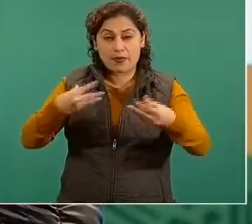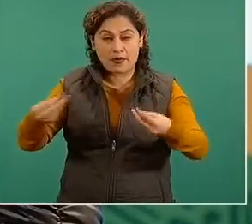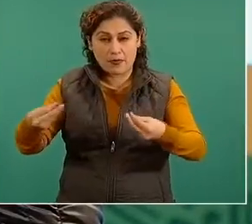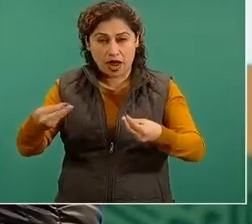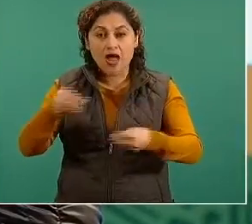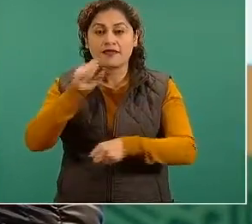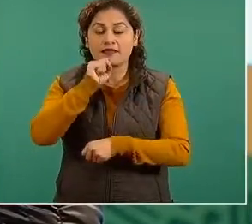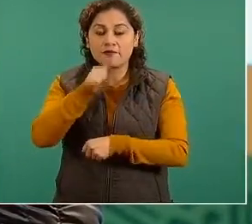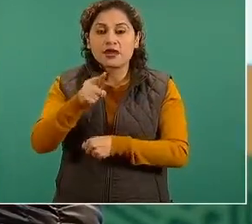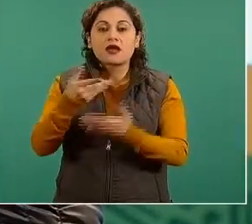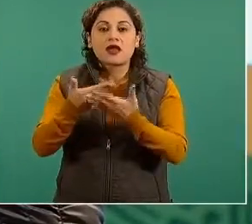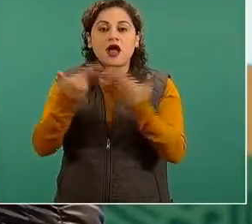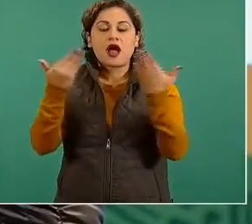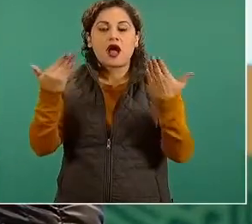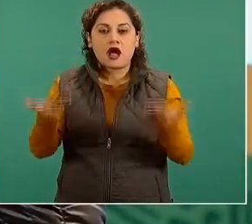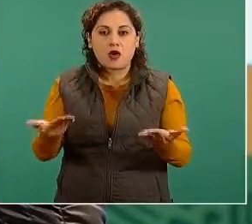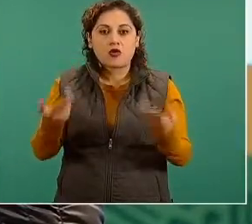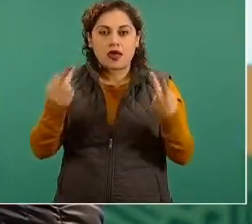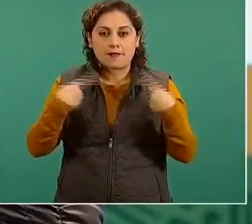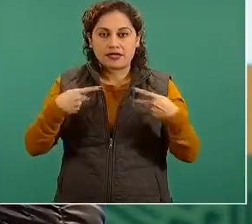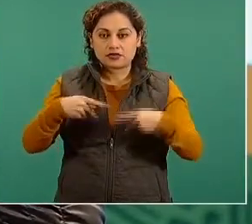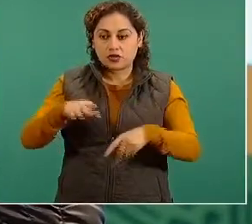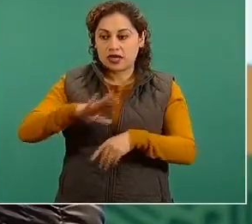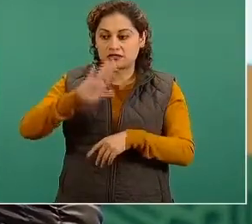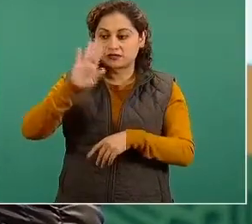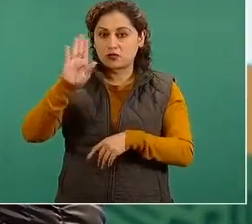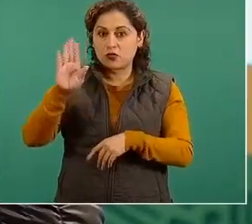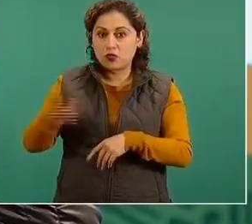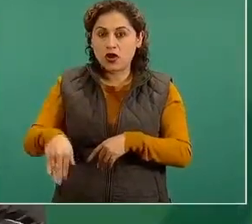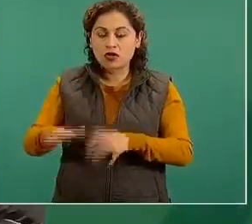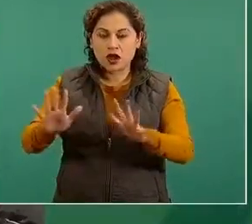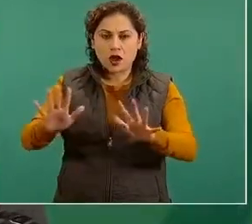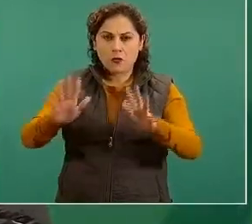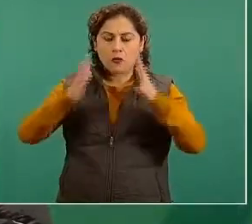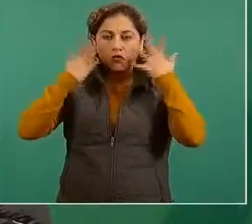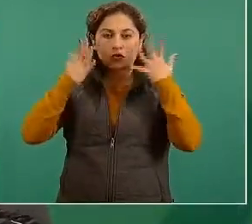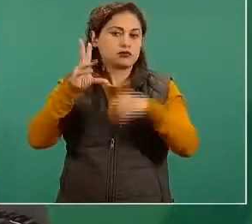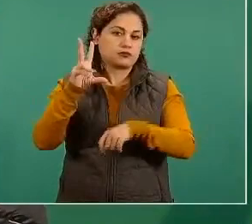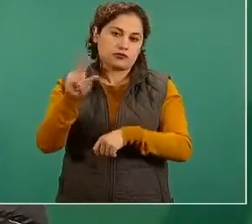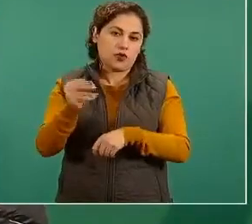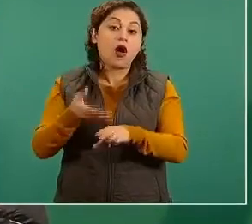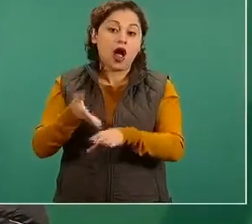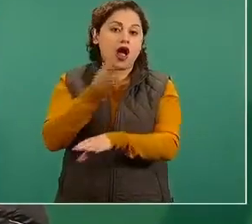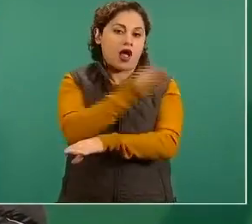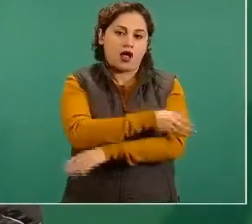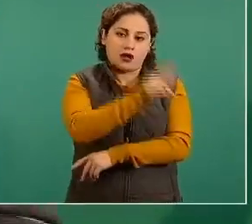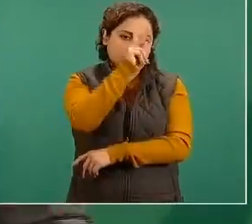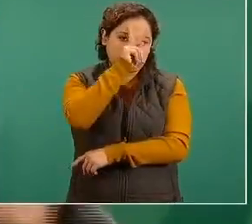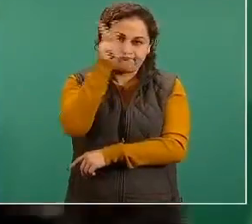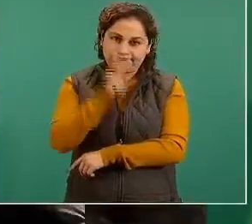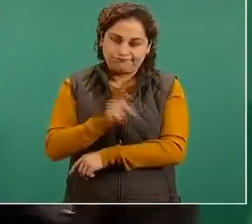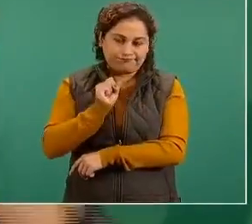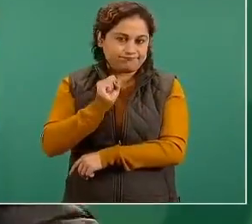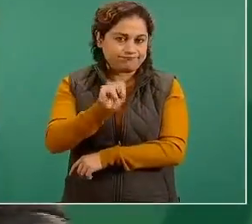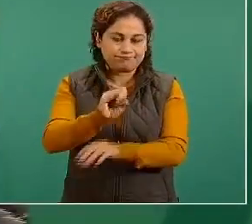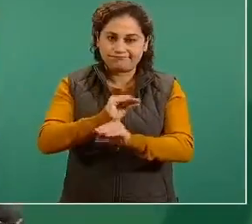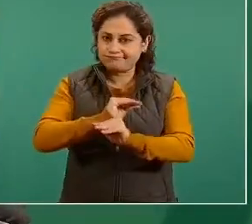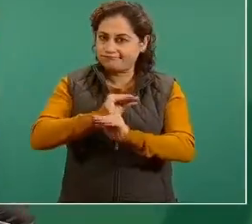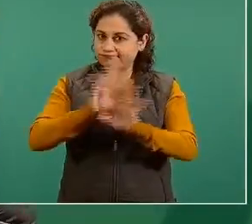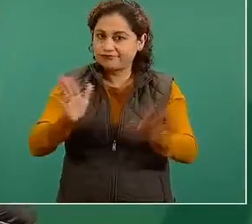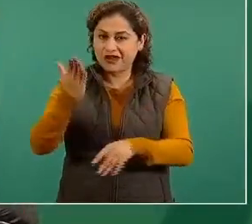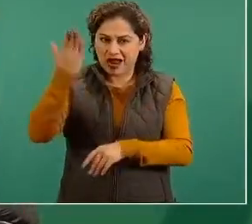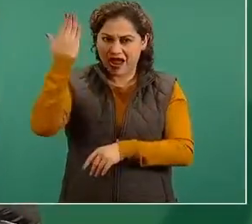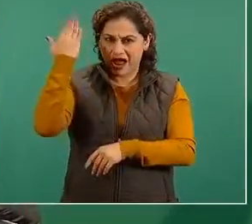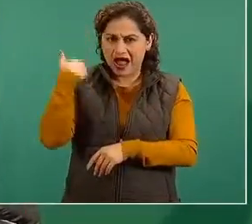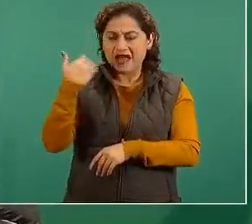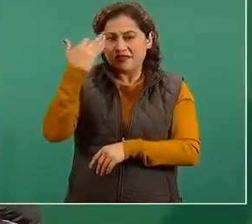muertes no haya sido tan acelerada como en la primera ola en el verano